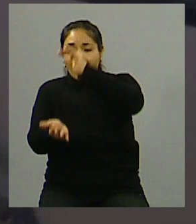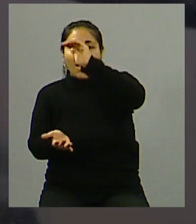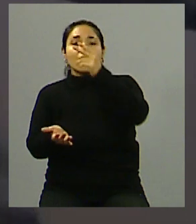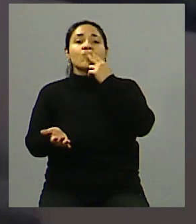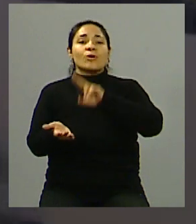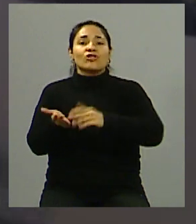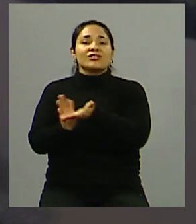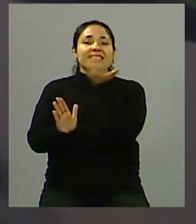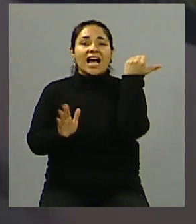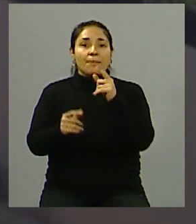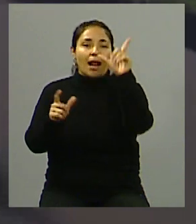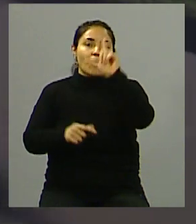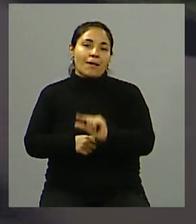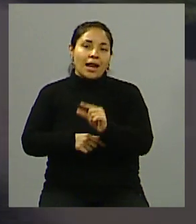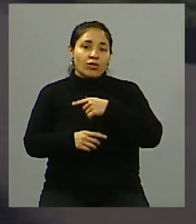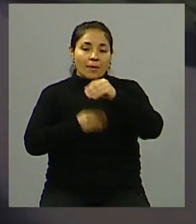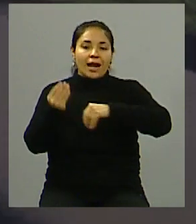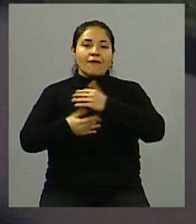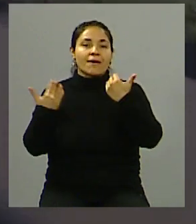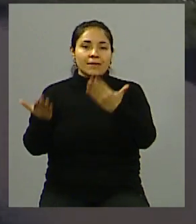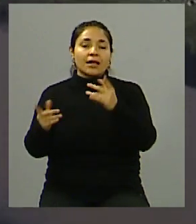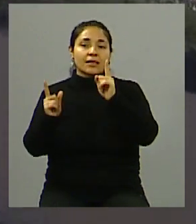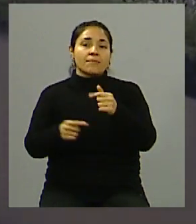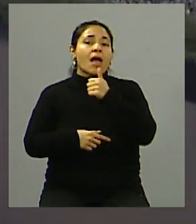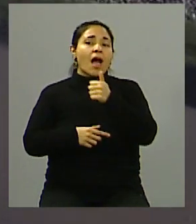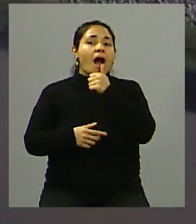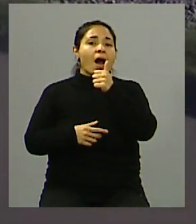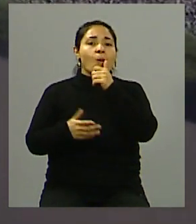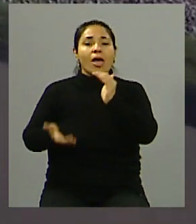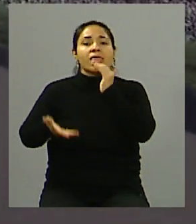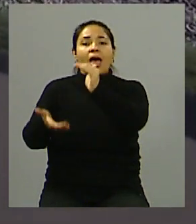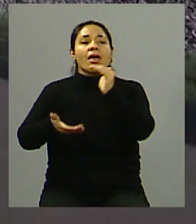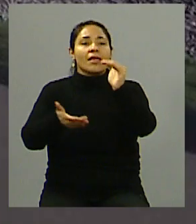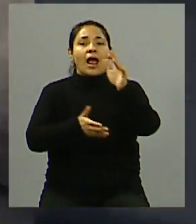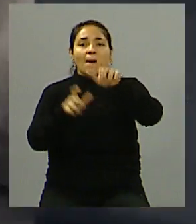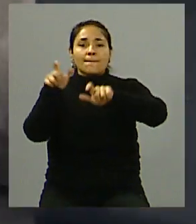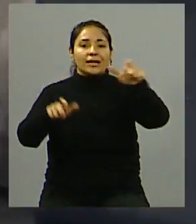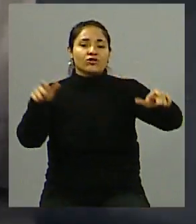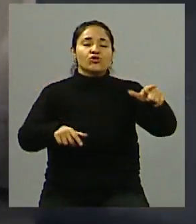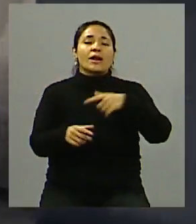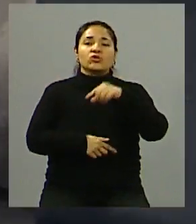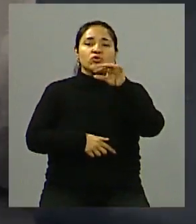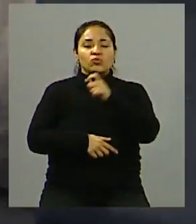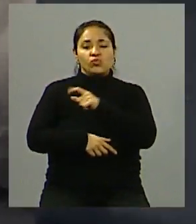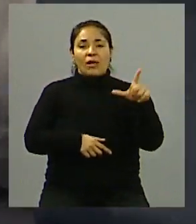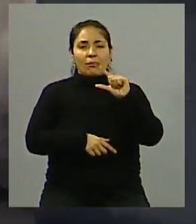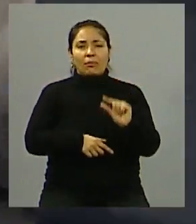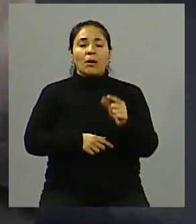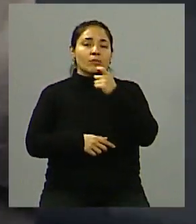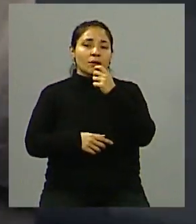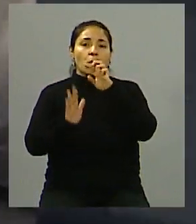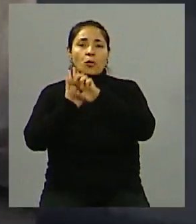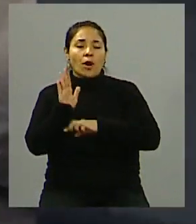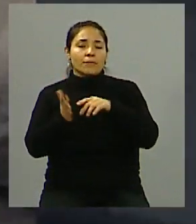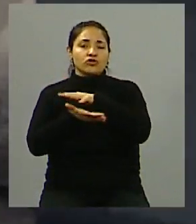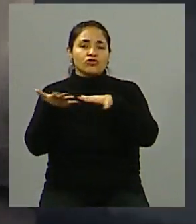para las familias. Luego se le está dando algunas cantidades de agua a las personas de menores ingresos, a aquellos que cobran programas sociales, a